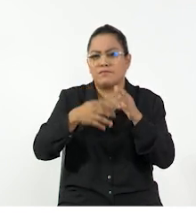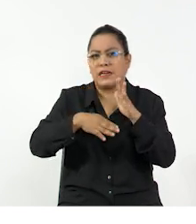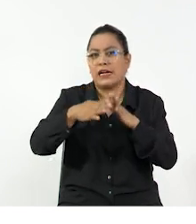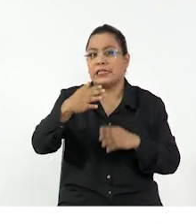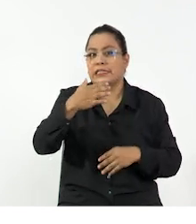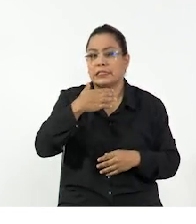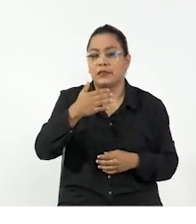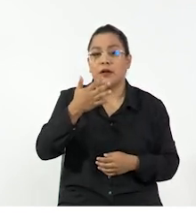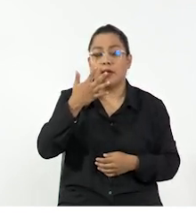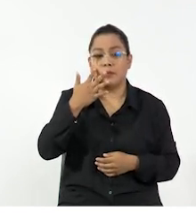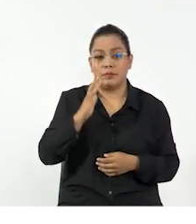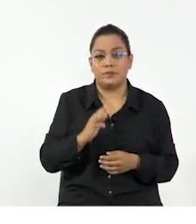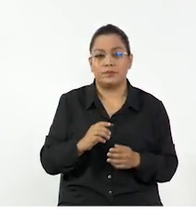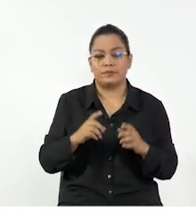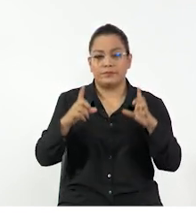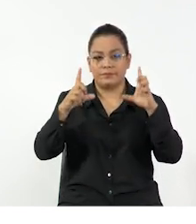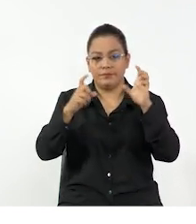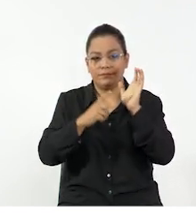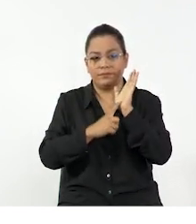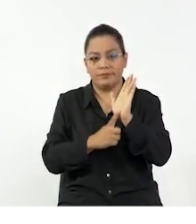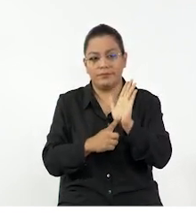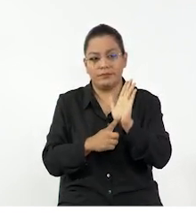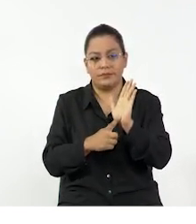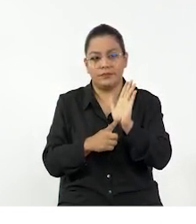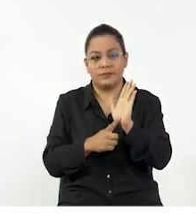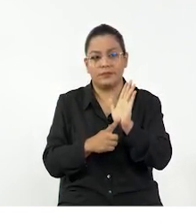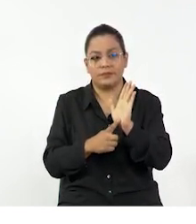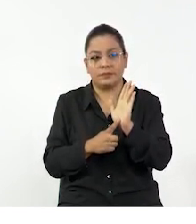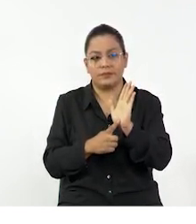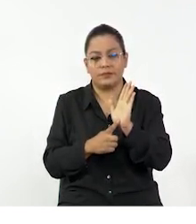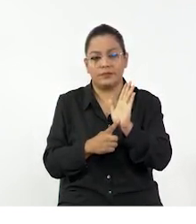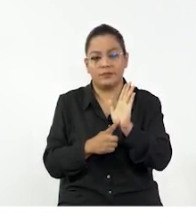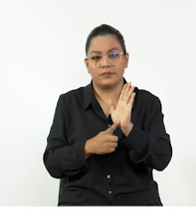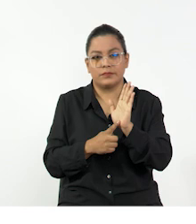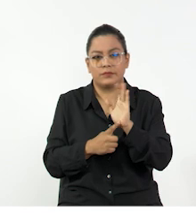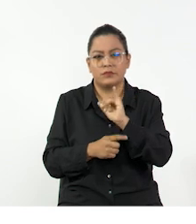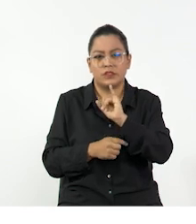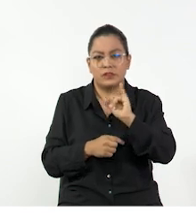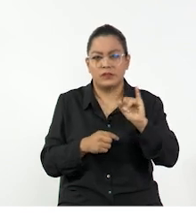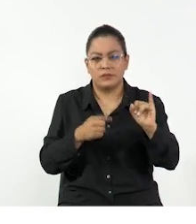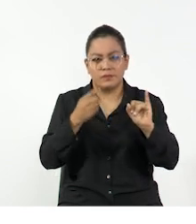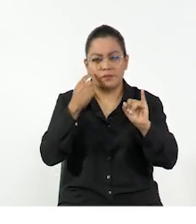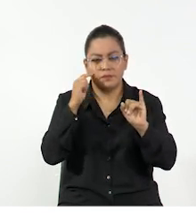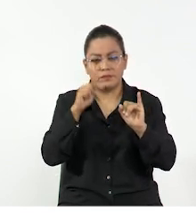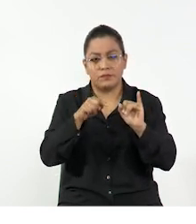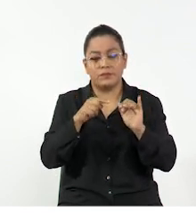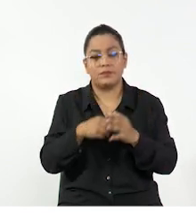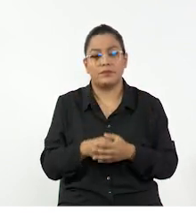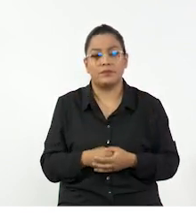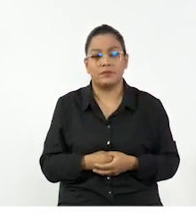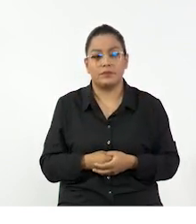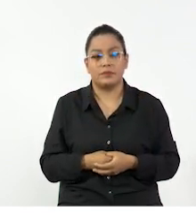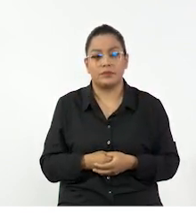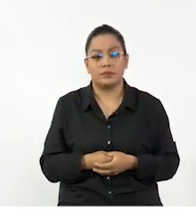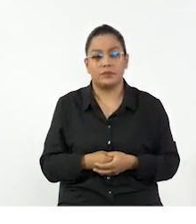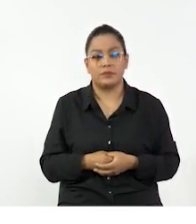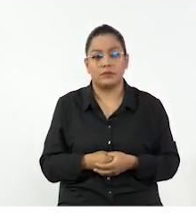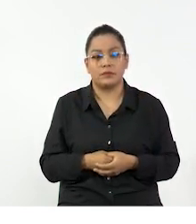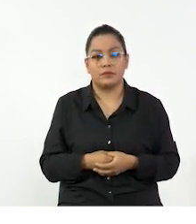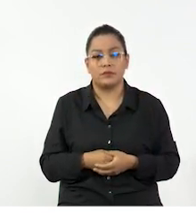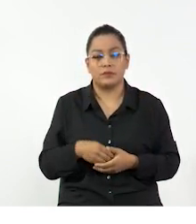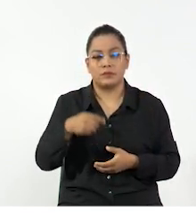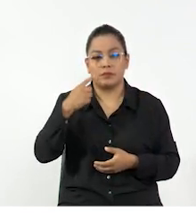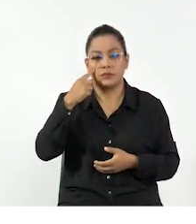mecanismos más complejos, como los que podemos ver en la parte izquierda, en donde vemos cómo se trasladan objetos, como